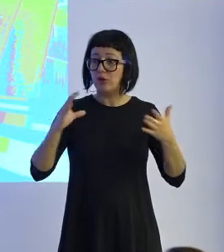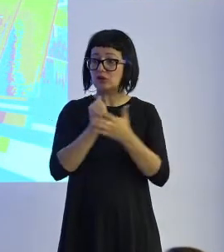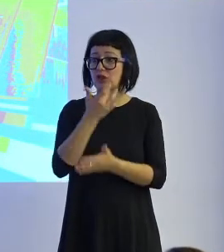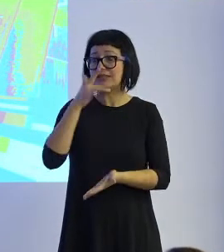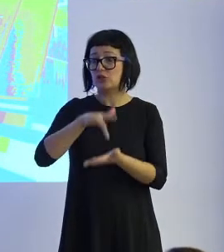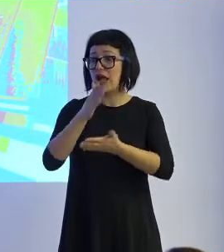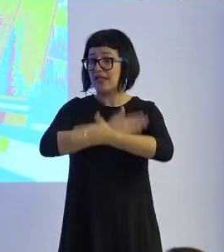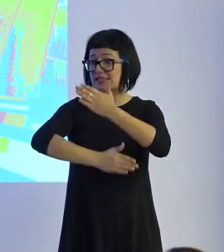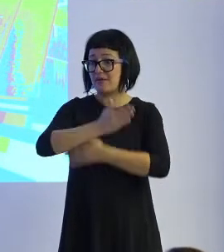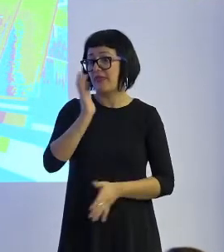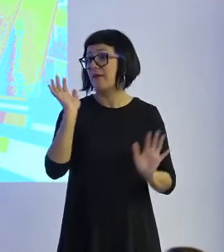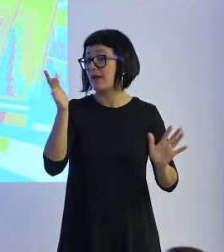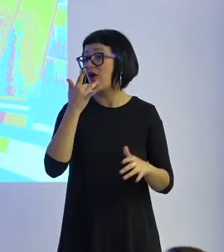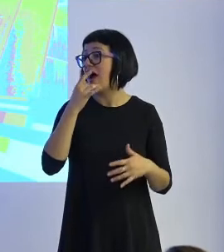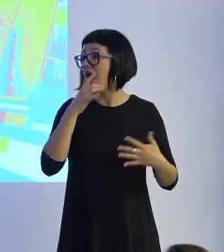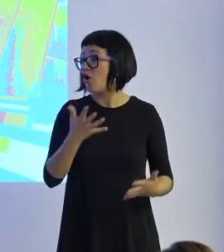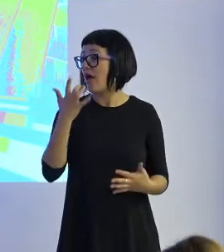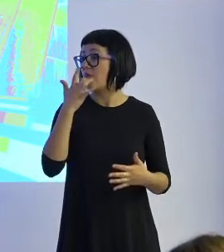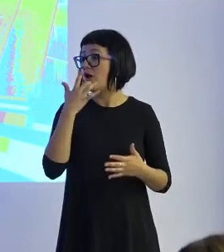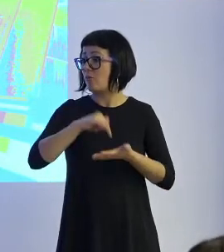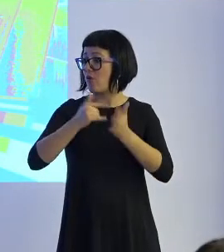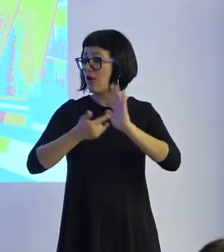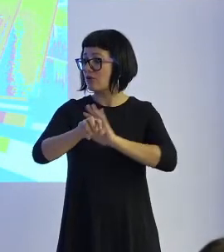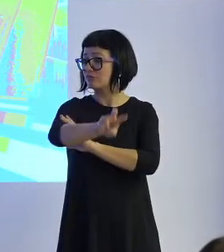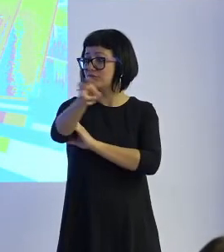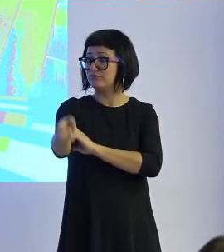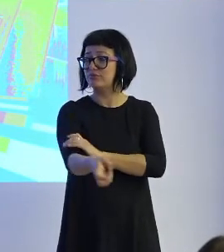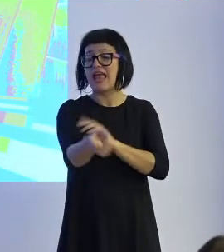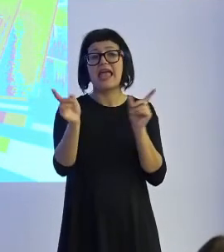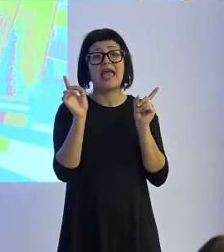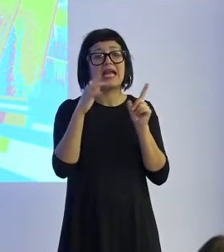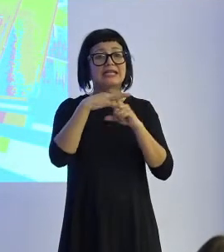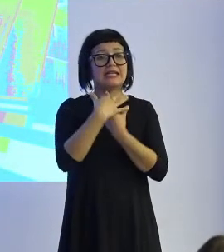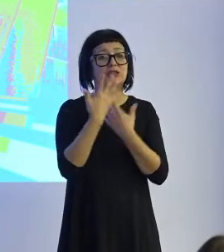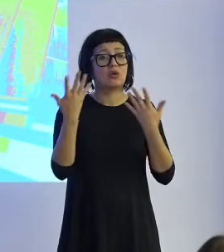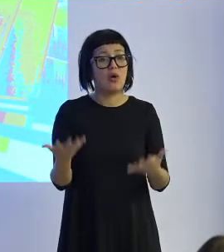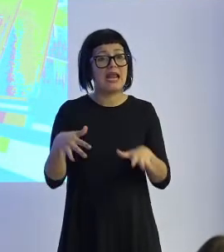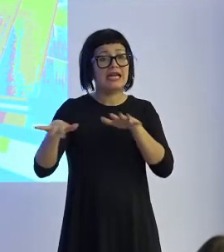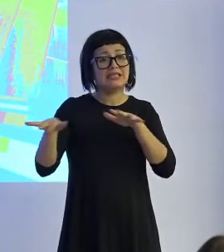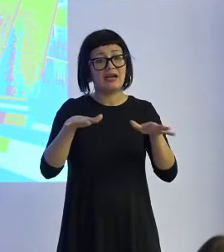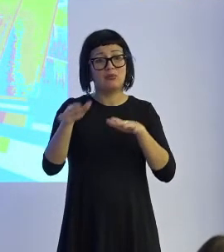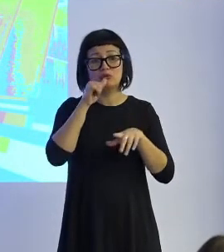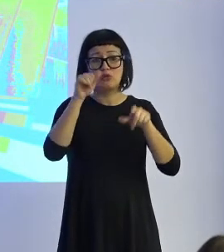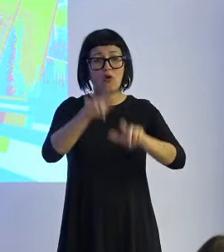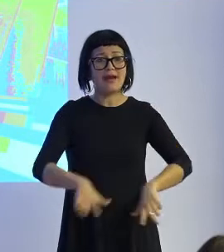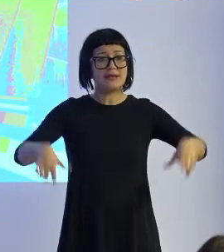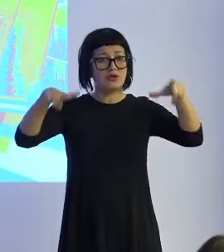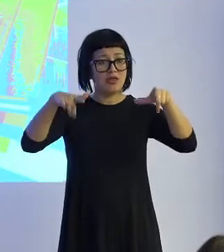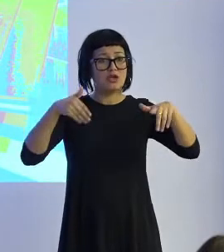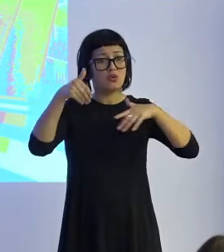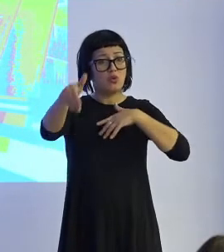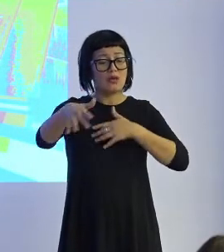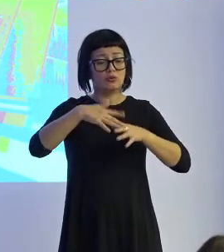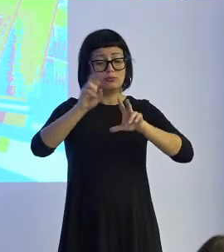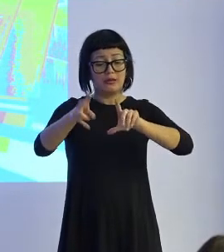de discapacidad pero ahora por ejemplo hay bastantes proyectos en el caso de terremotos inundaciones muchas veces cuando se accede a